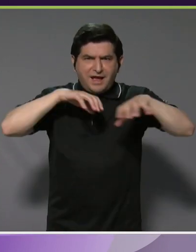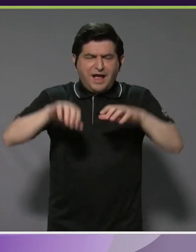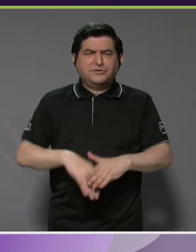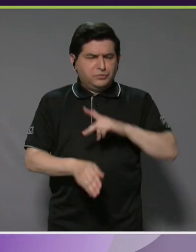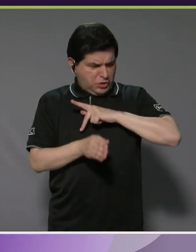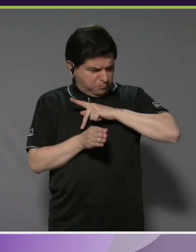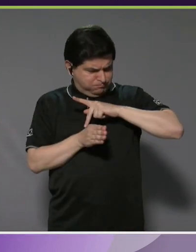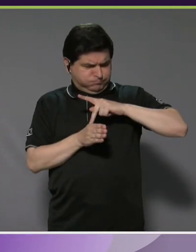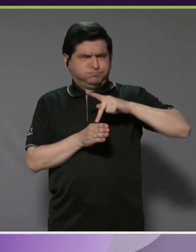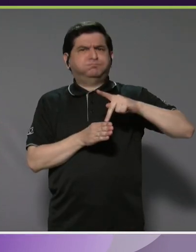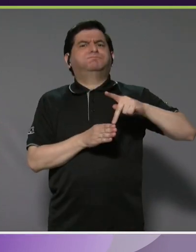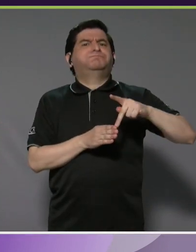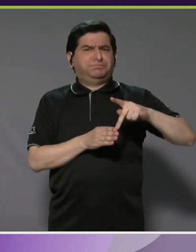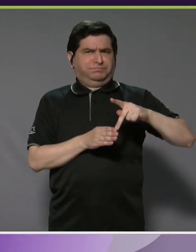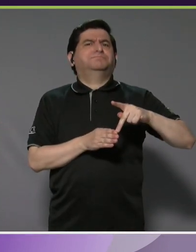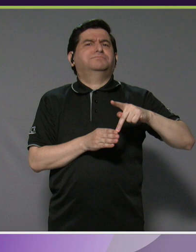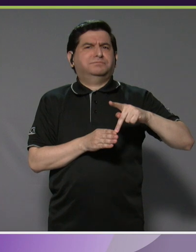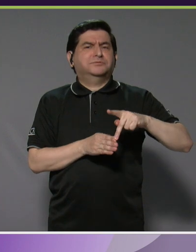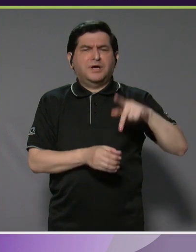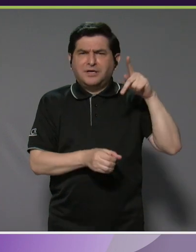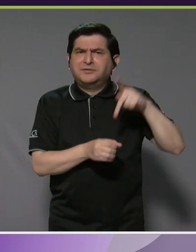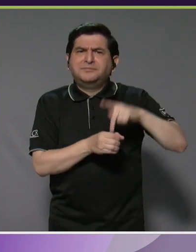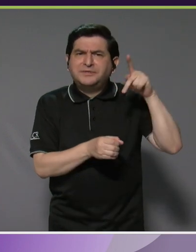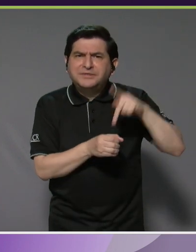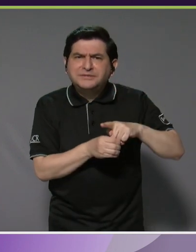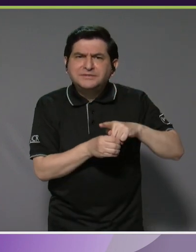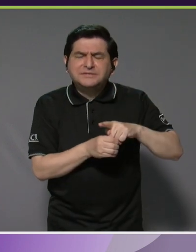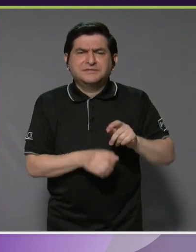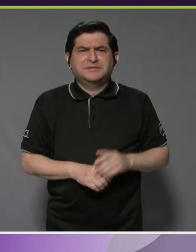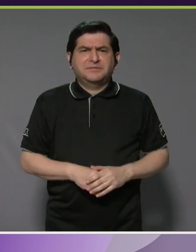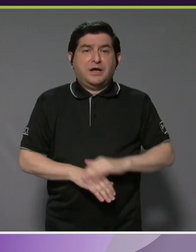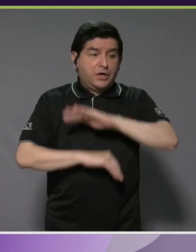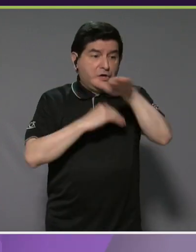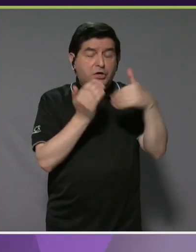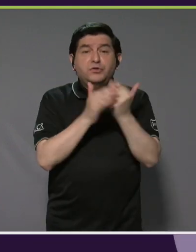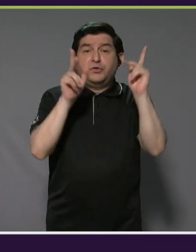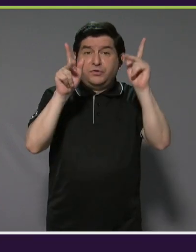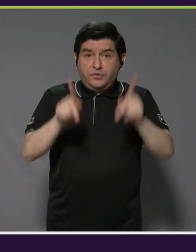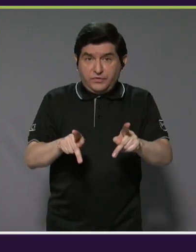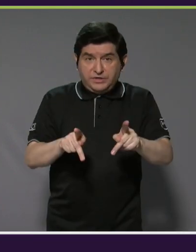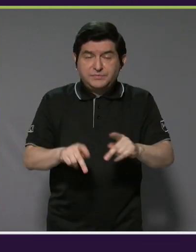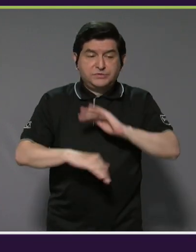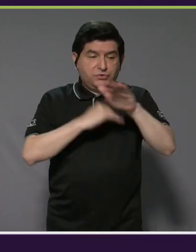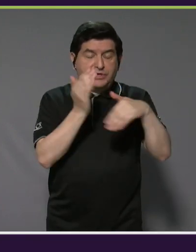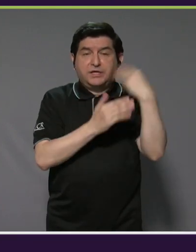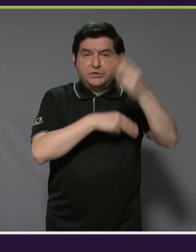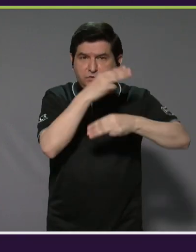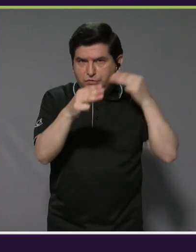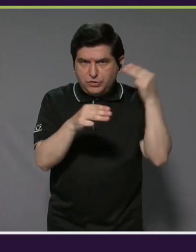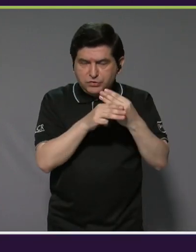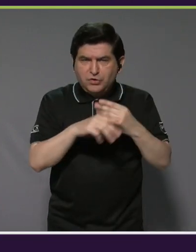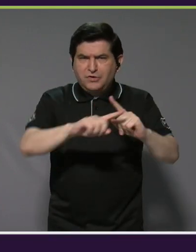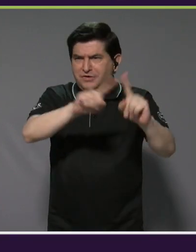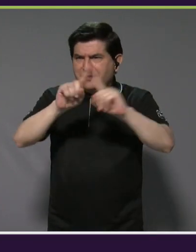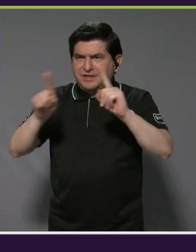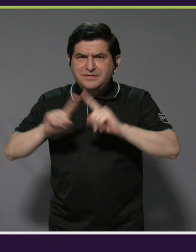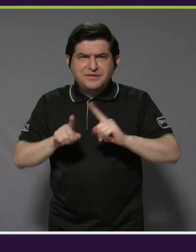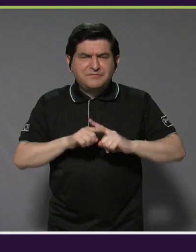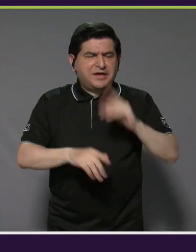profesional, donde participan todas las personas de todo el mundo con distintas